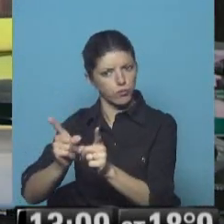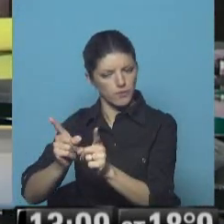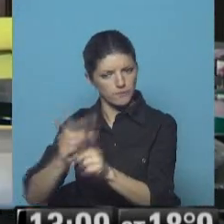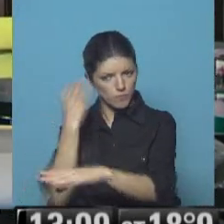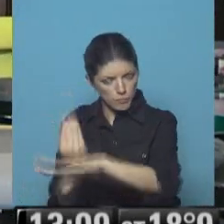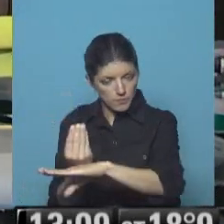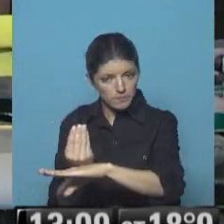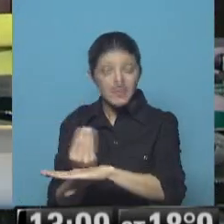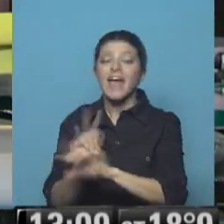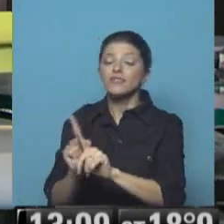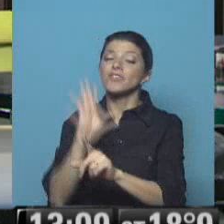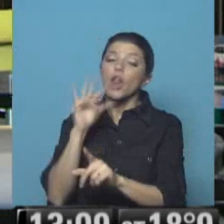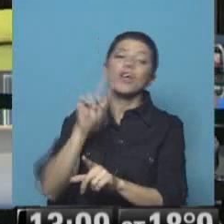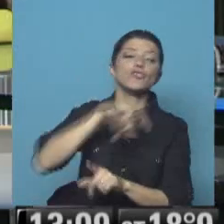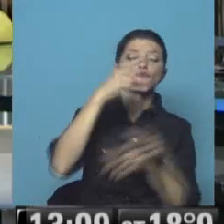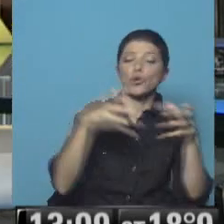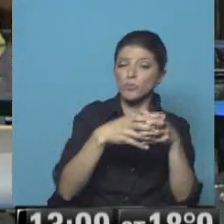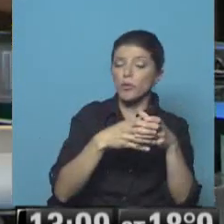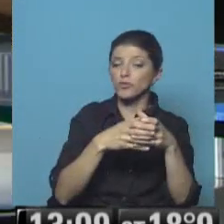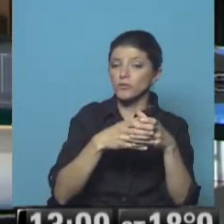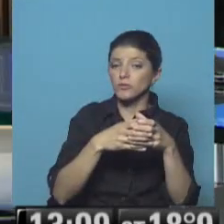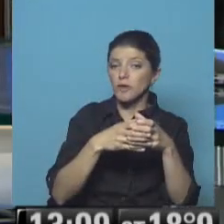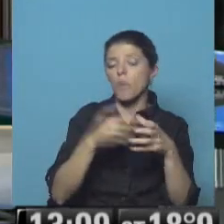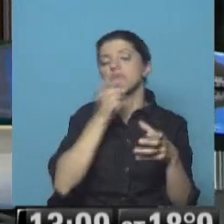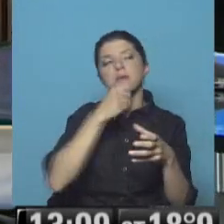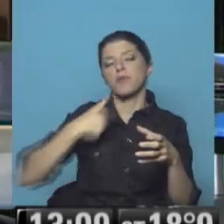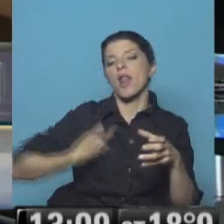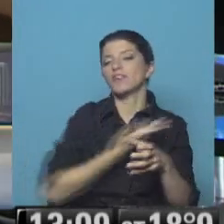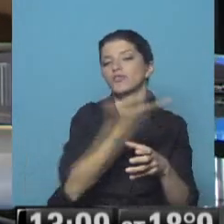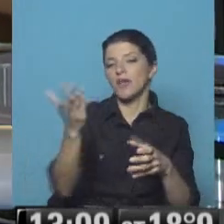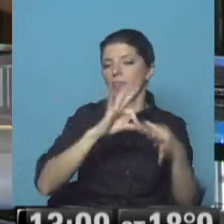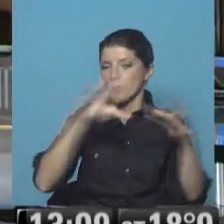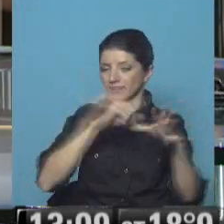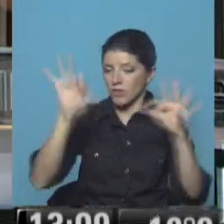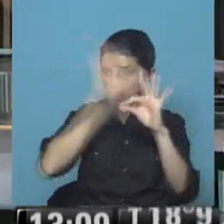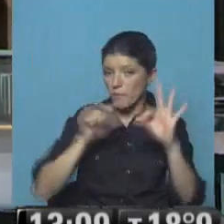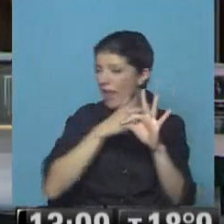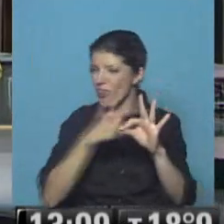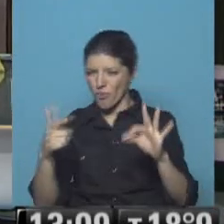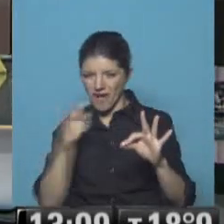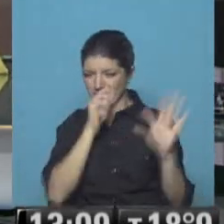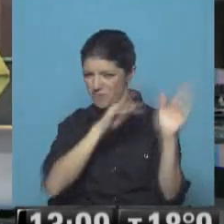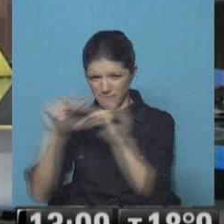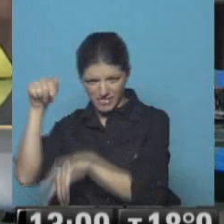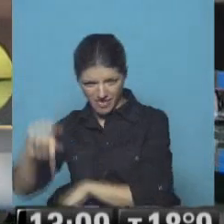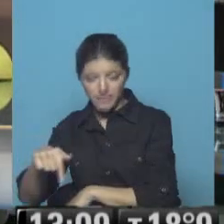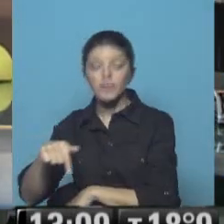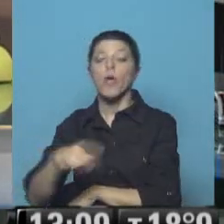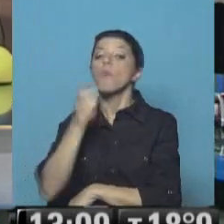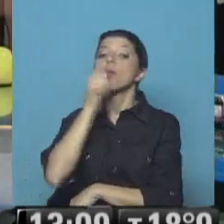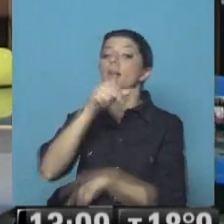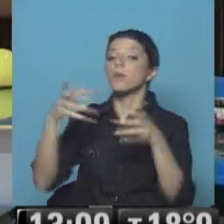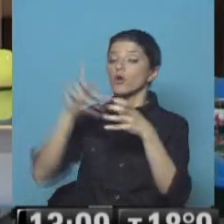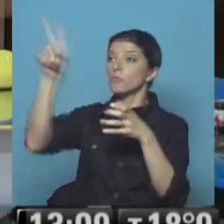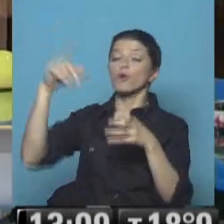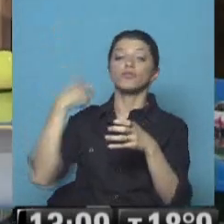tienen otros partidos emparentados tal vez con la socialdemocracia europea. Muchos en el, por ejemplo en el Partido Socialista francés